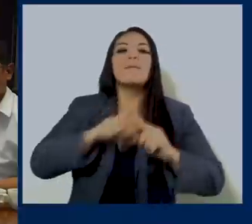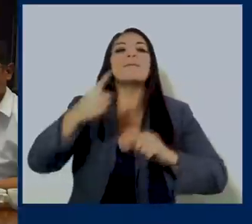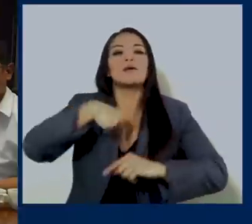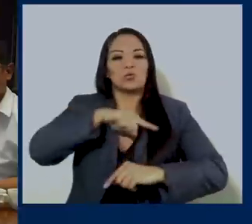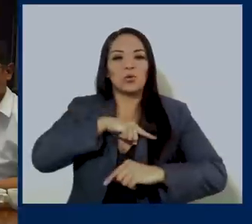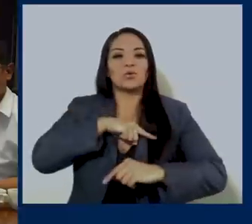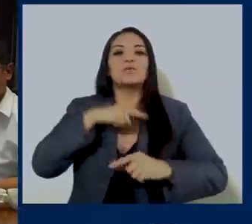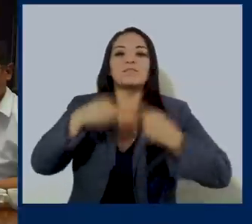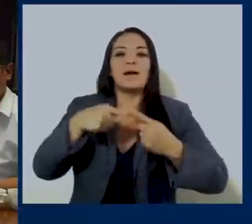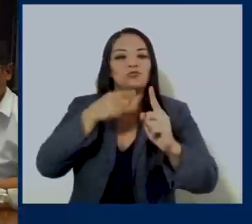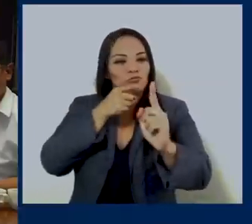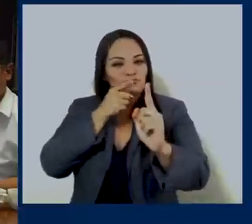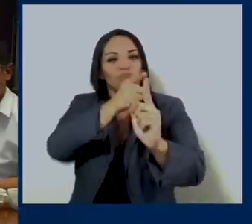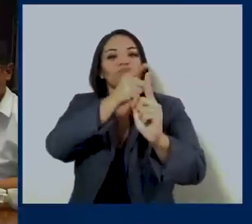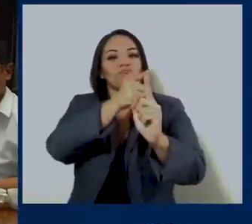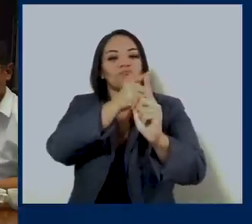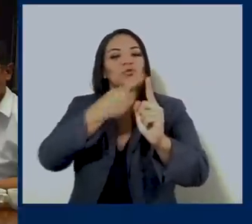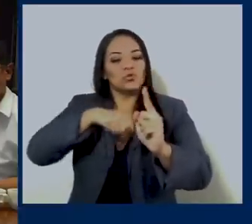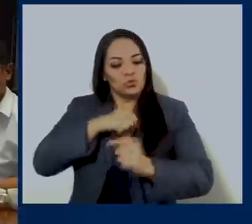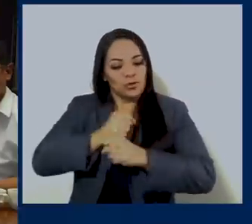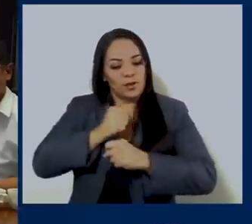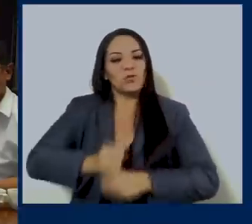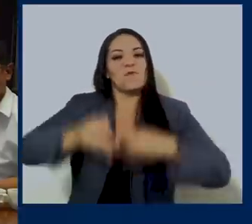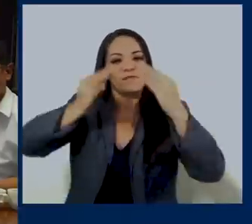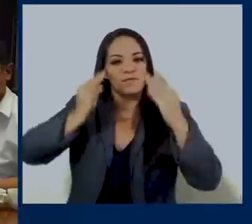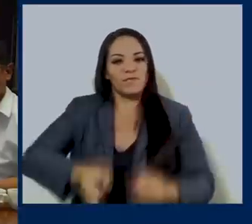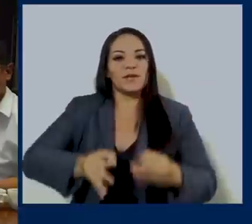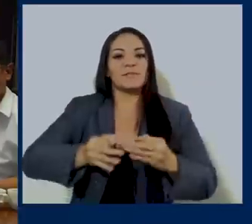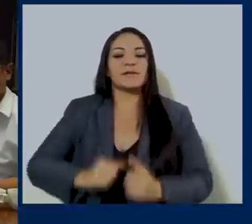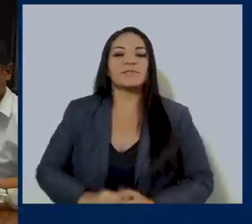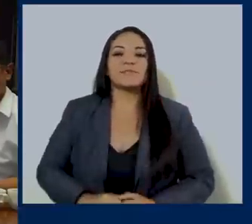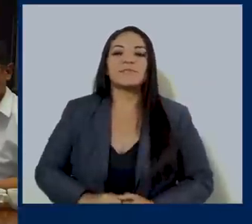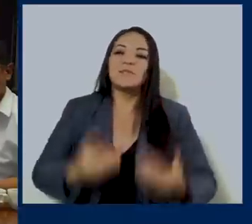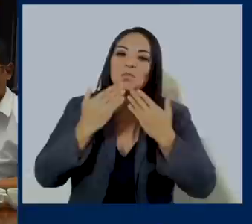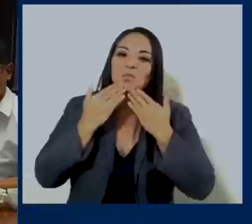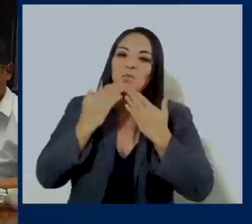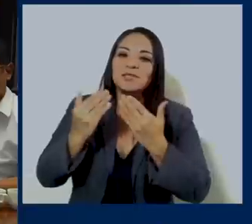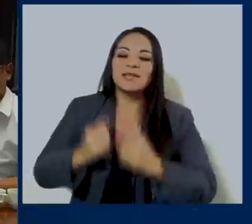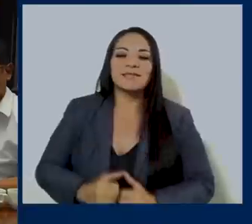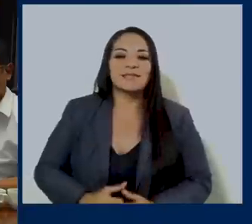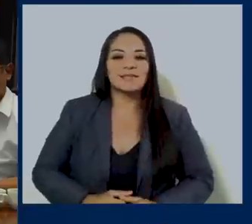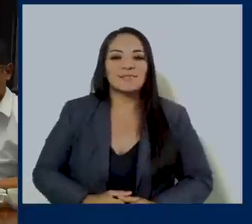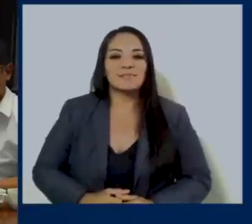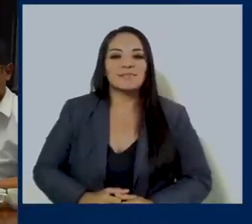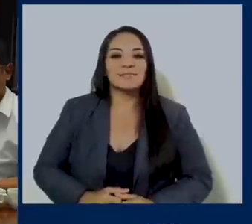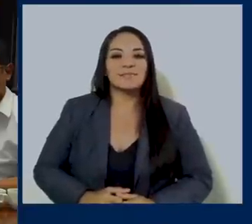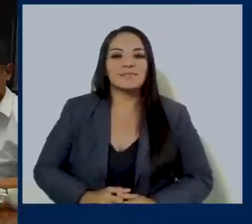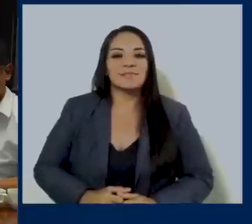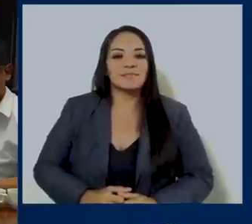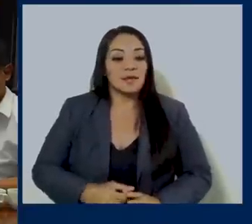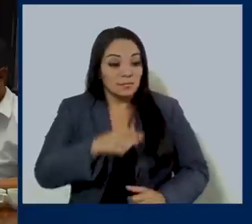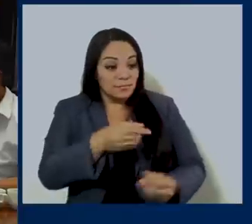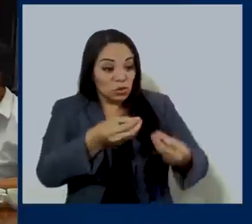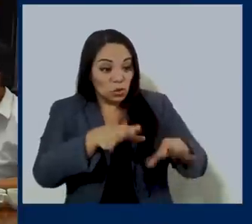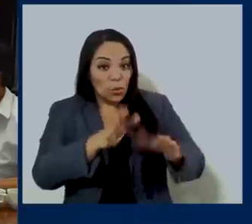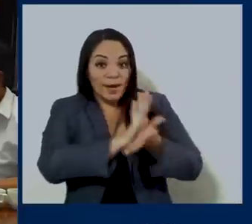Pero nosotros vamos hacia allá con paso firme y determinación. Muchas gracias. Y a ustedes,